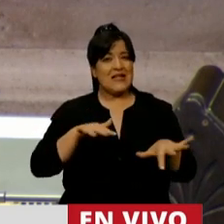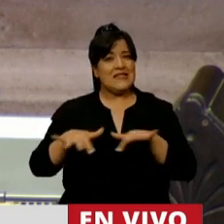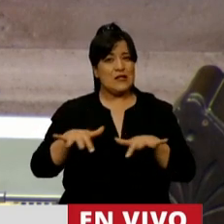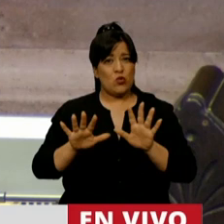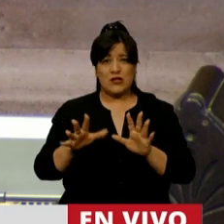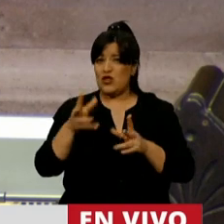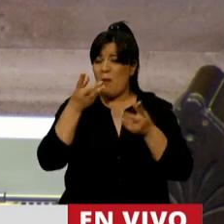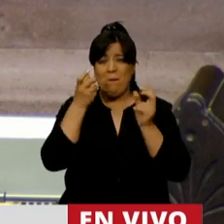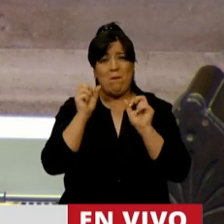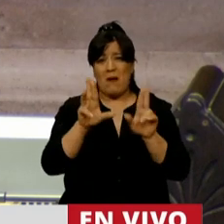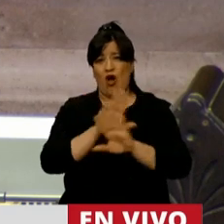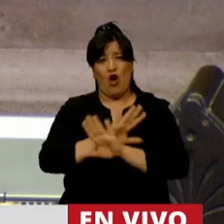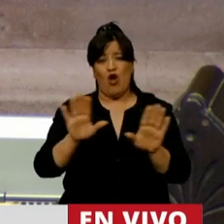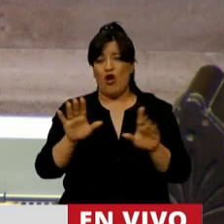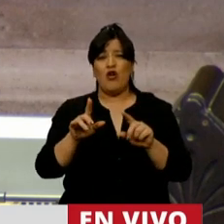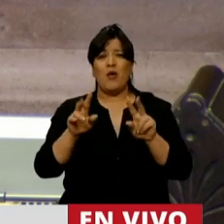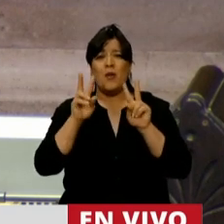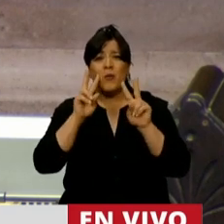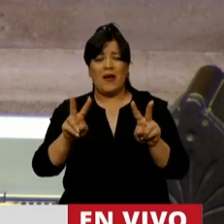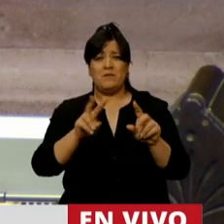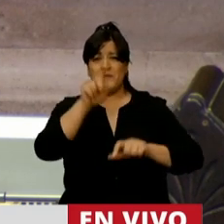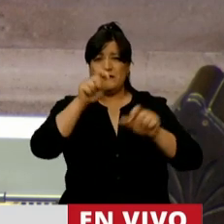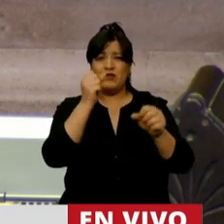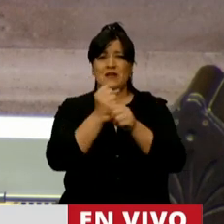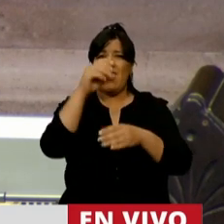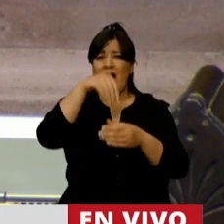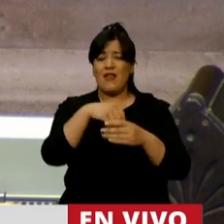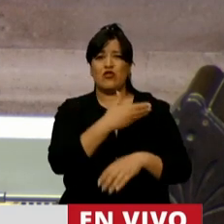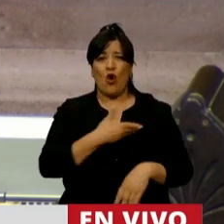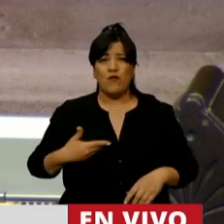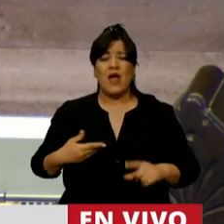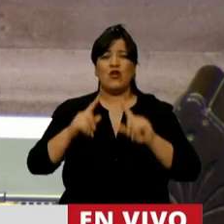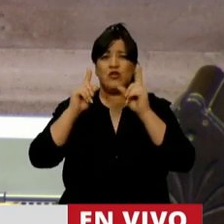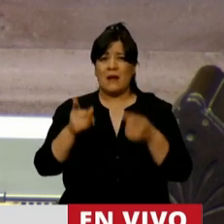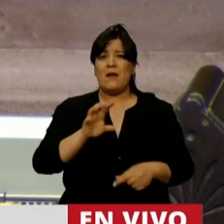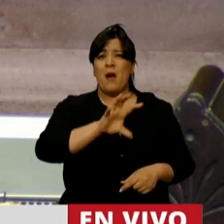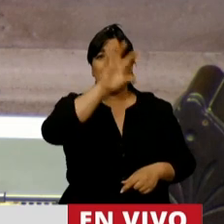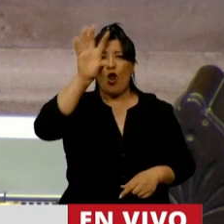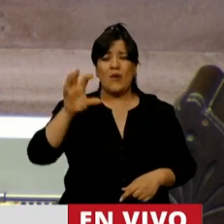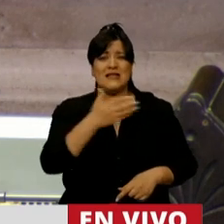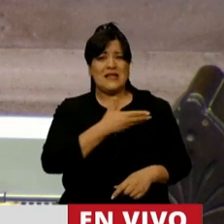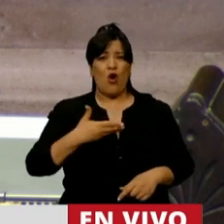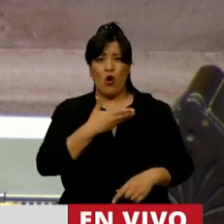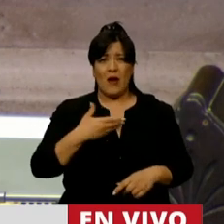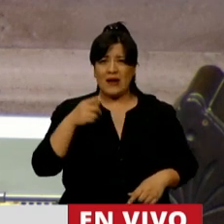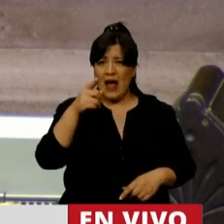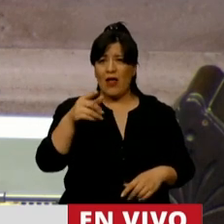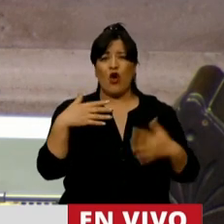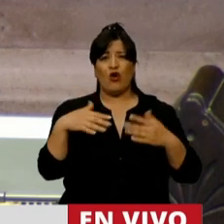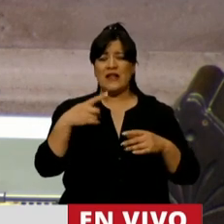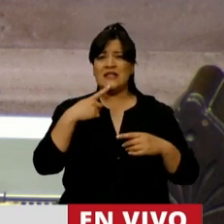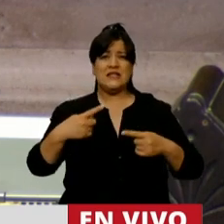en muchos funcionarios y gobernantes a lo largo y a lo ancho de Argentina, cerrando